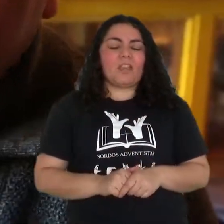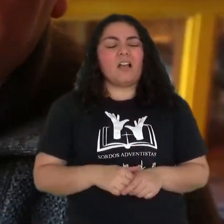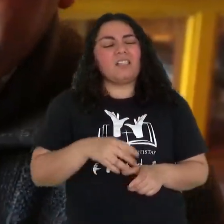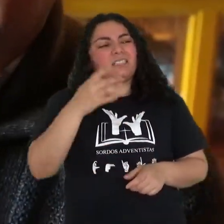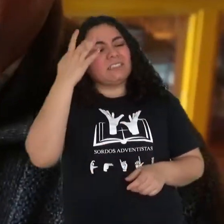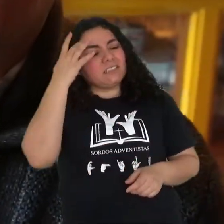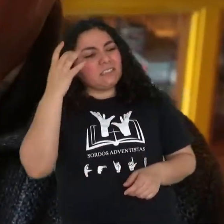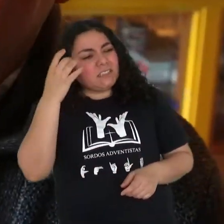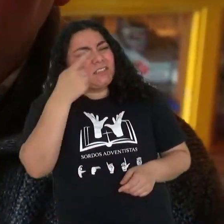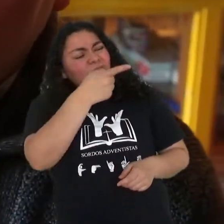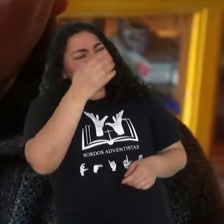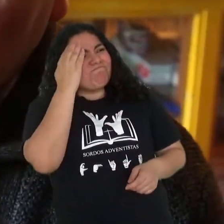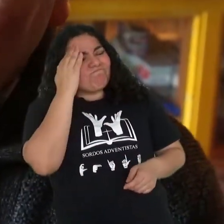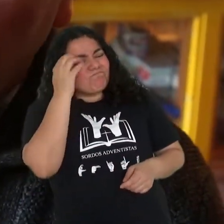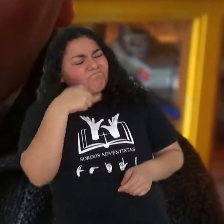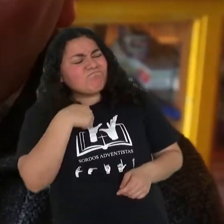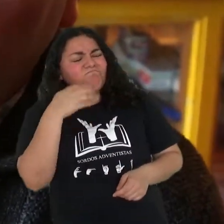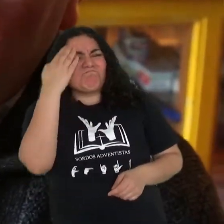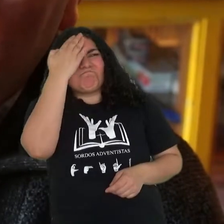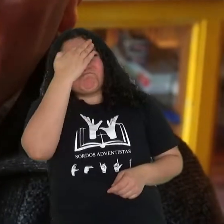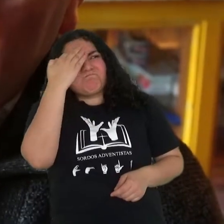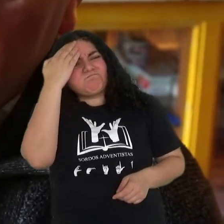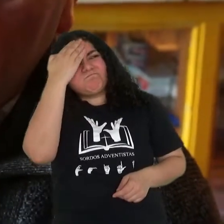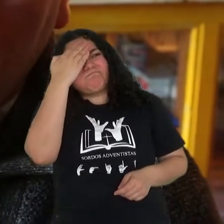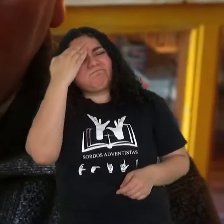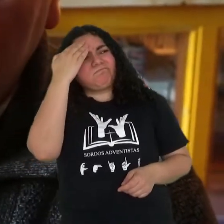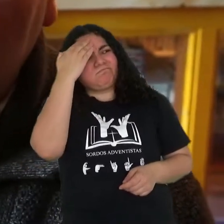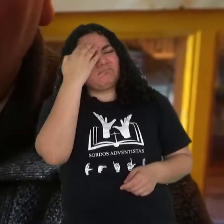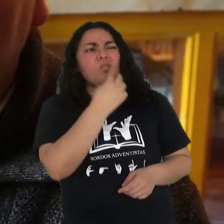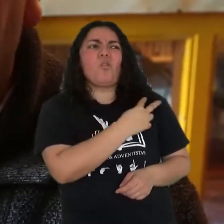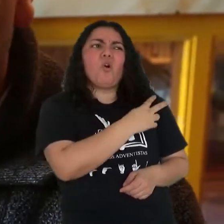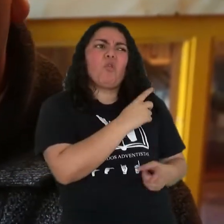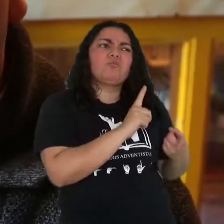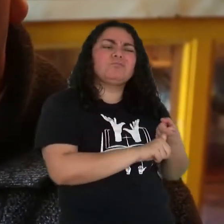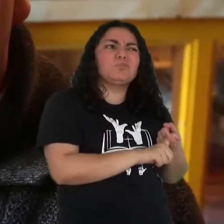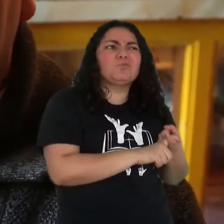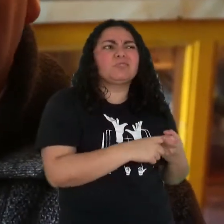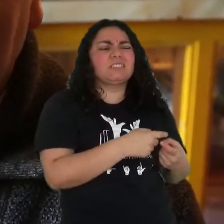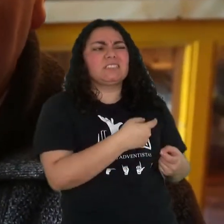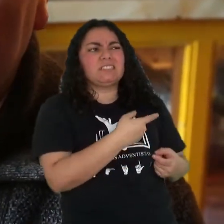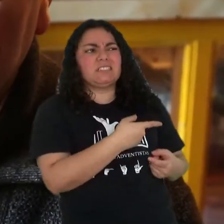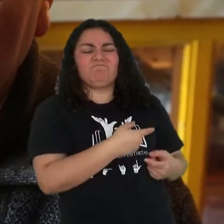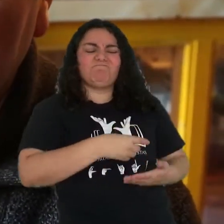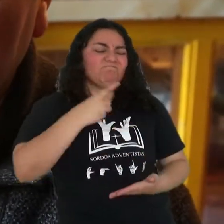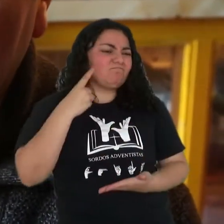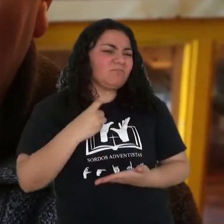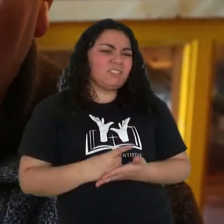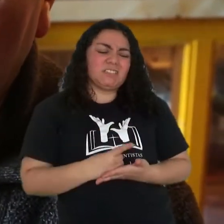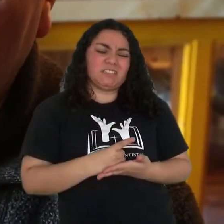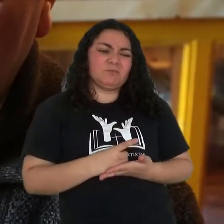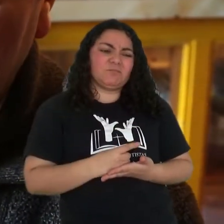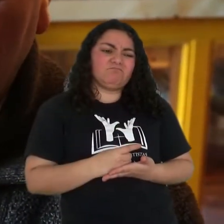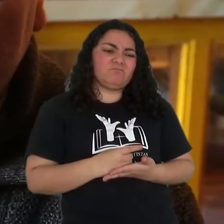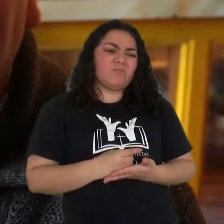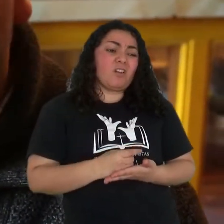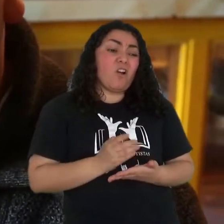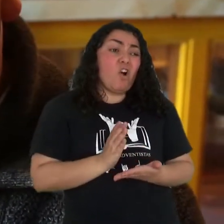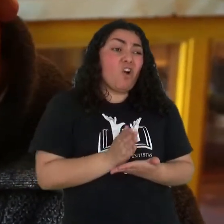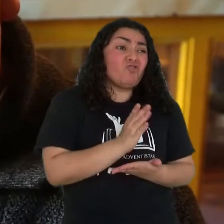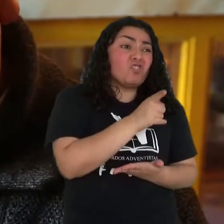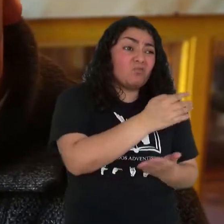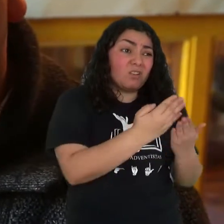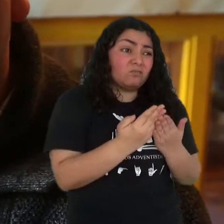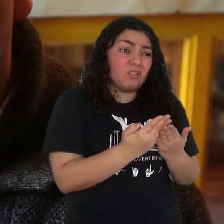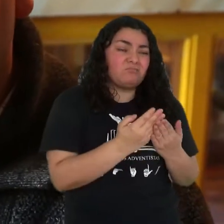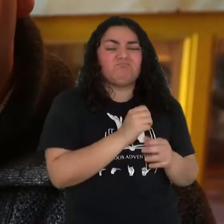¿Sabes? Yo estoy muy preocupado. Hablé con mi esposa y he decidido no hacer